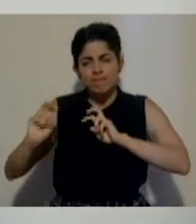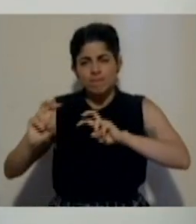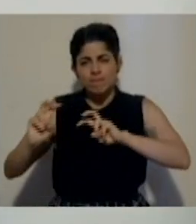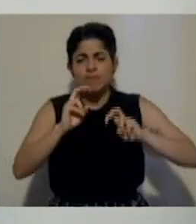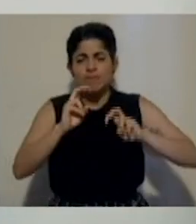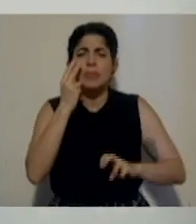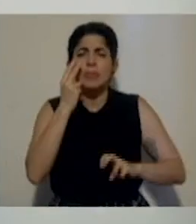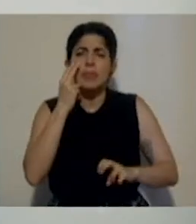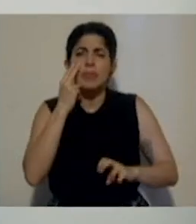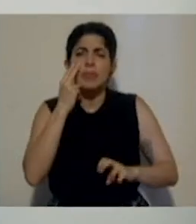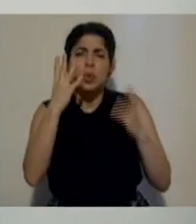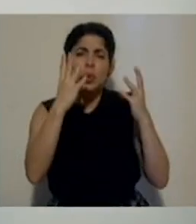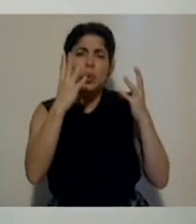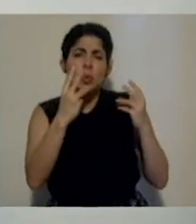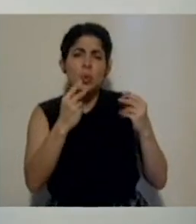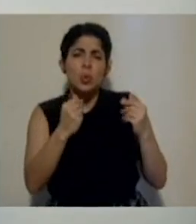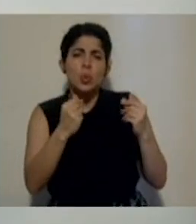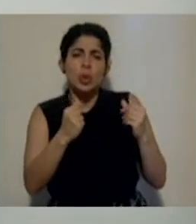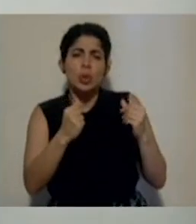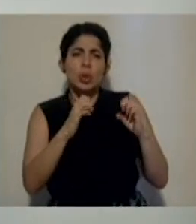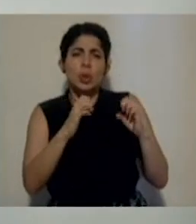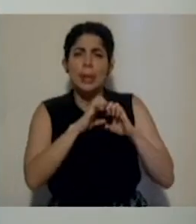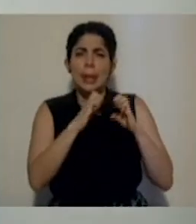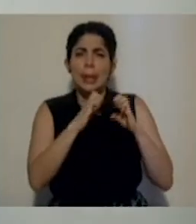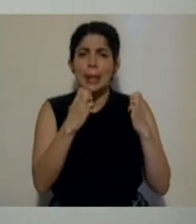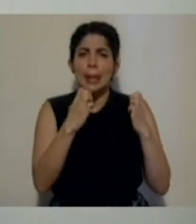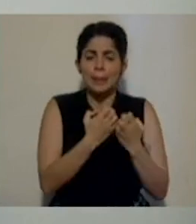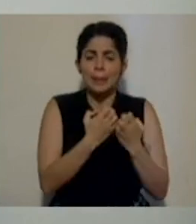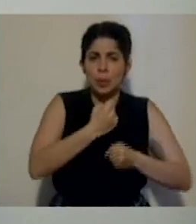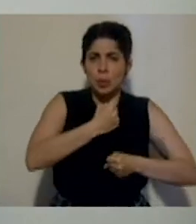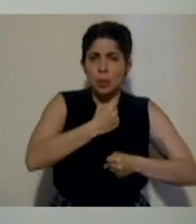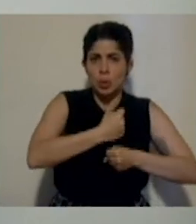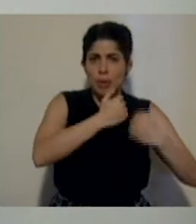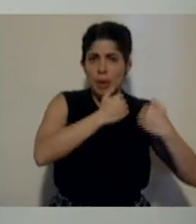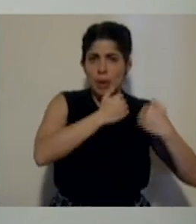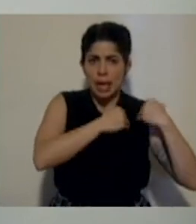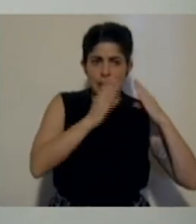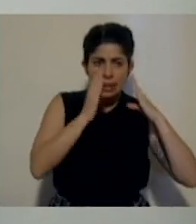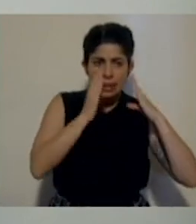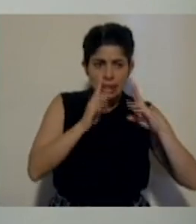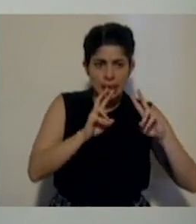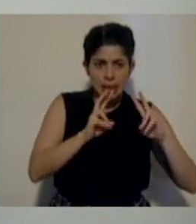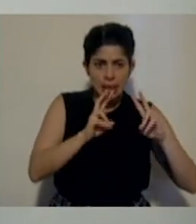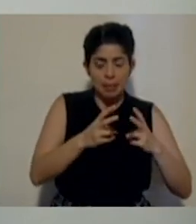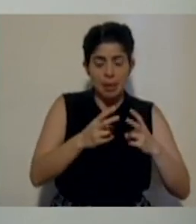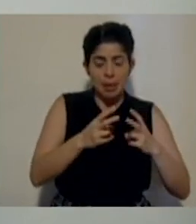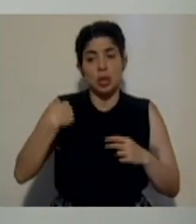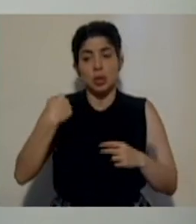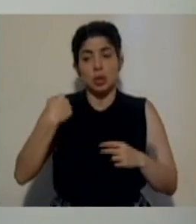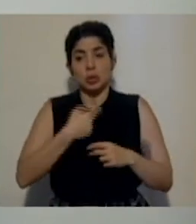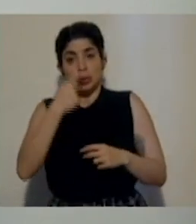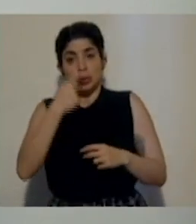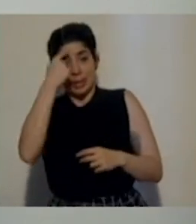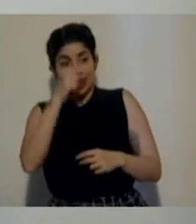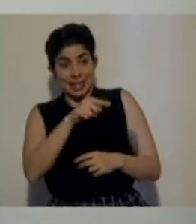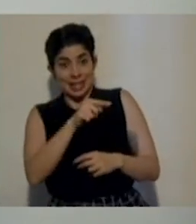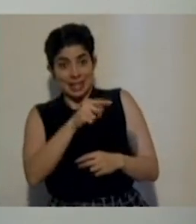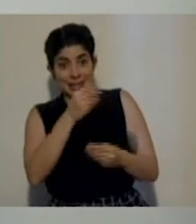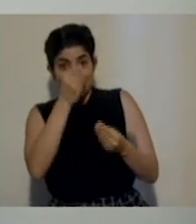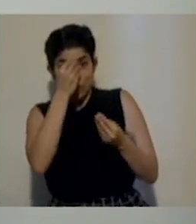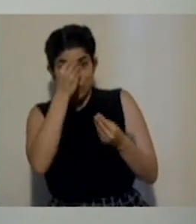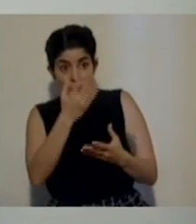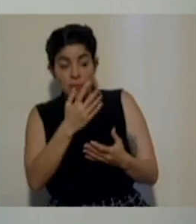cantidad, digamos, de los equipos que estaban trabajando en el tema. Y consideramos que con ese reforzamiento, con el